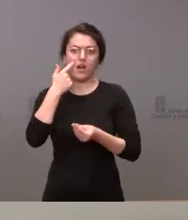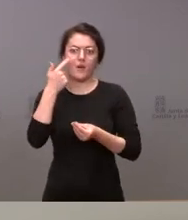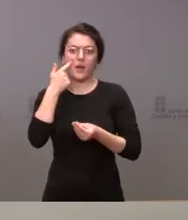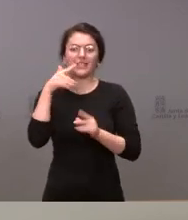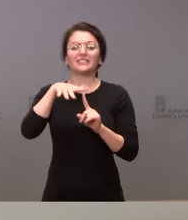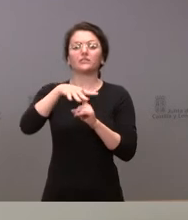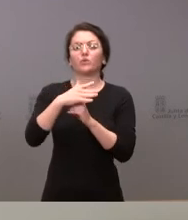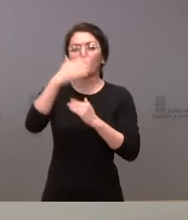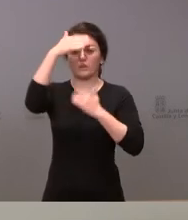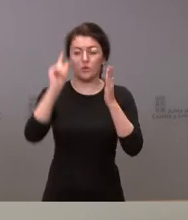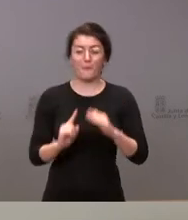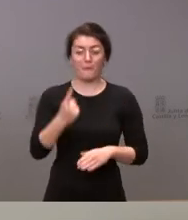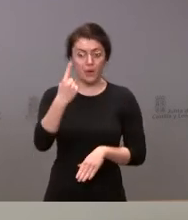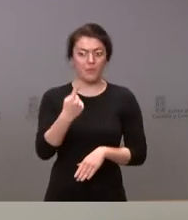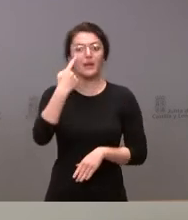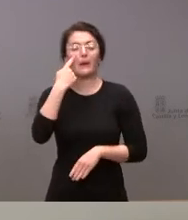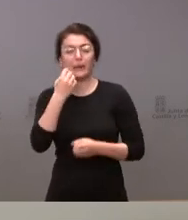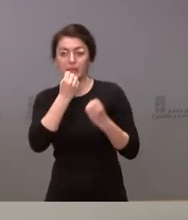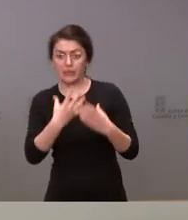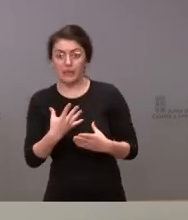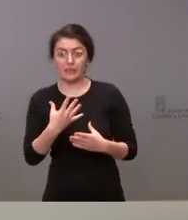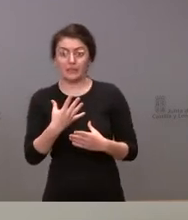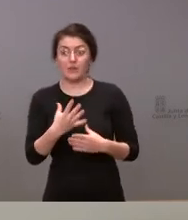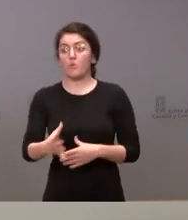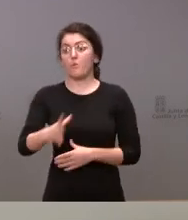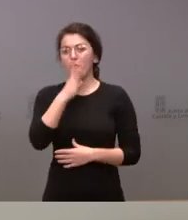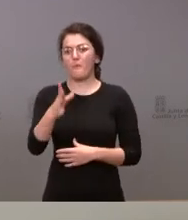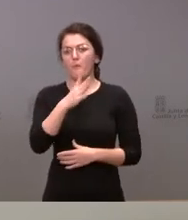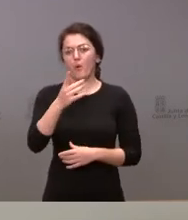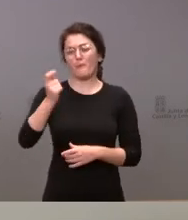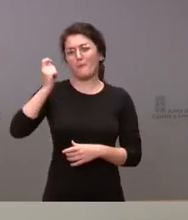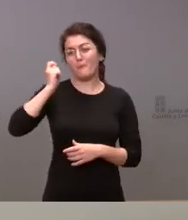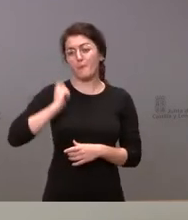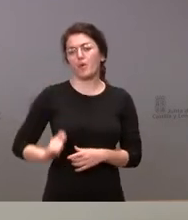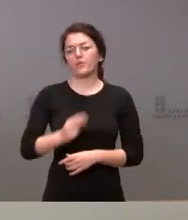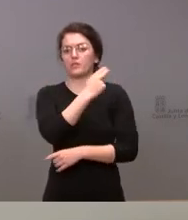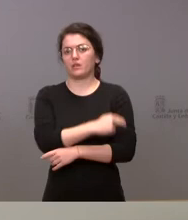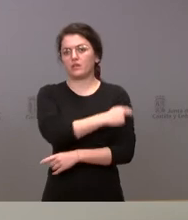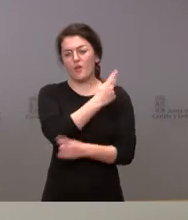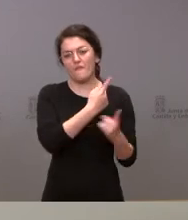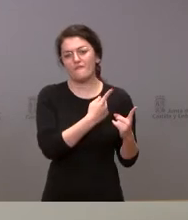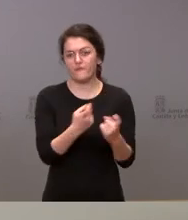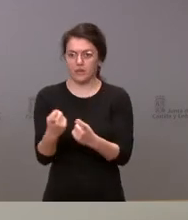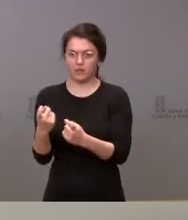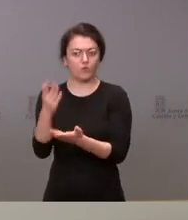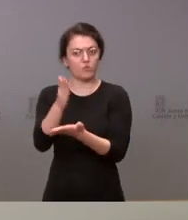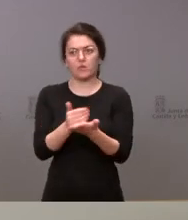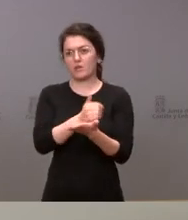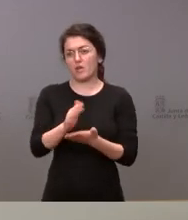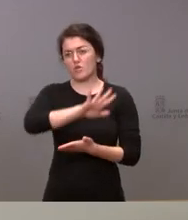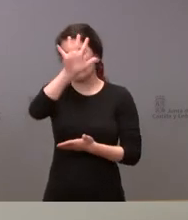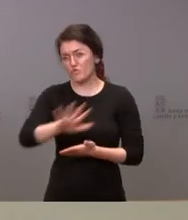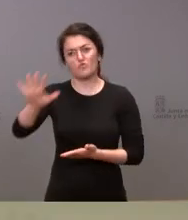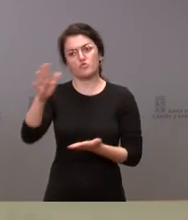España y muy en concreto sobre la insuficiencia de profesionales en el ámbito sanitario para todas las comunidades autónomas de España.